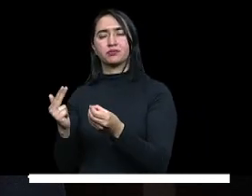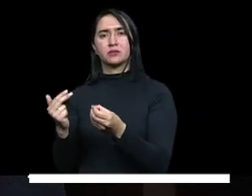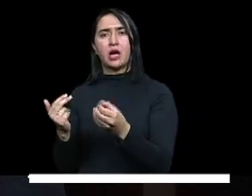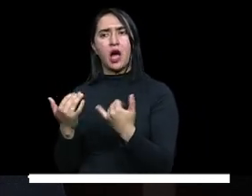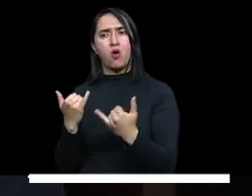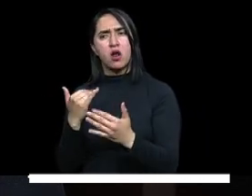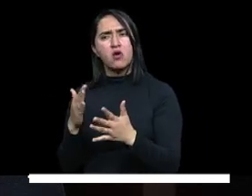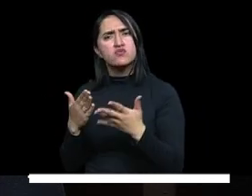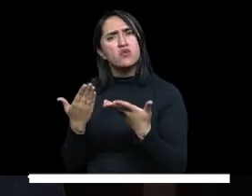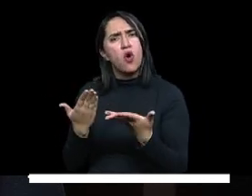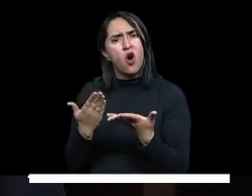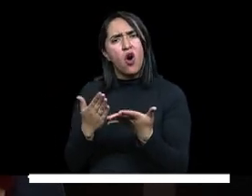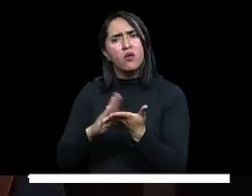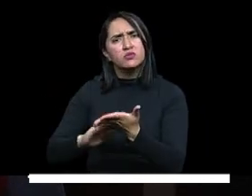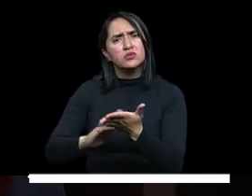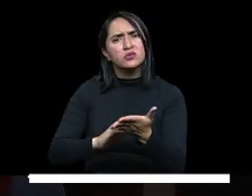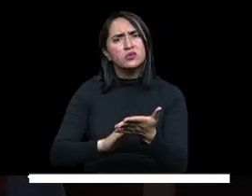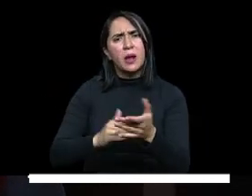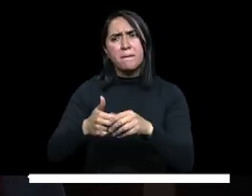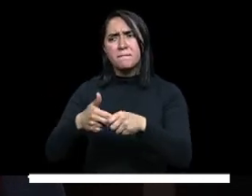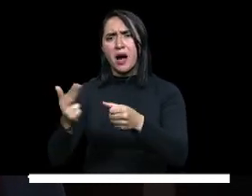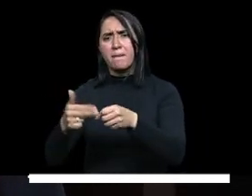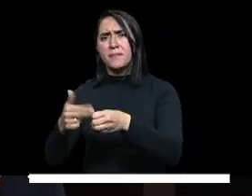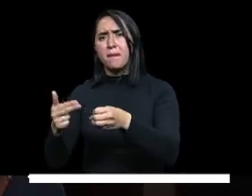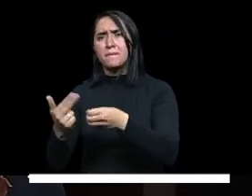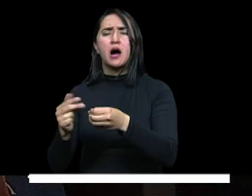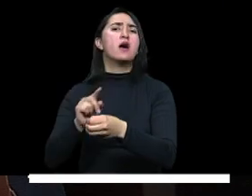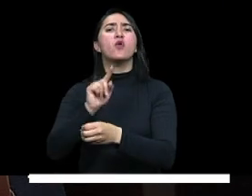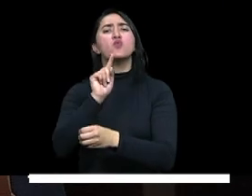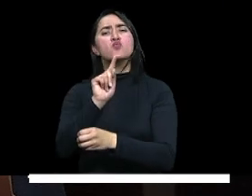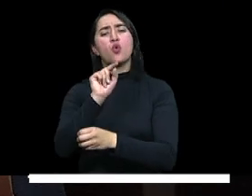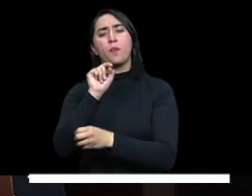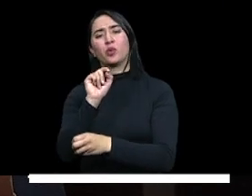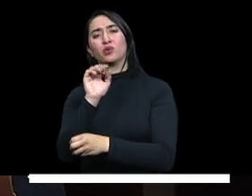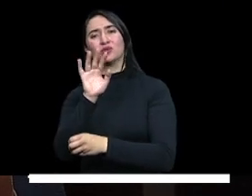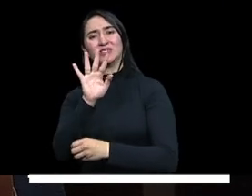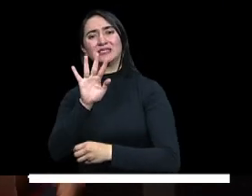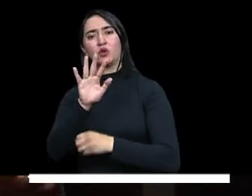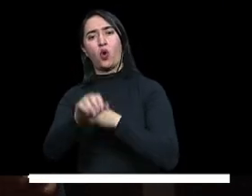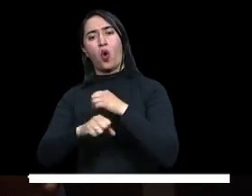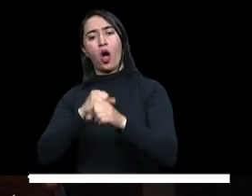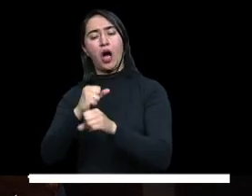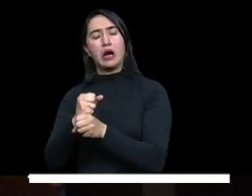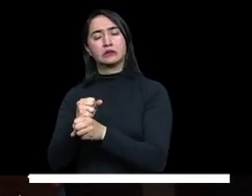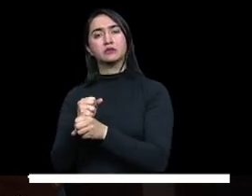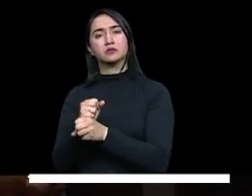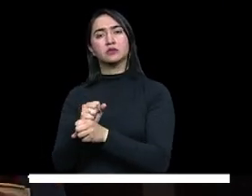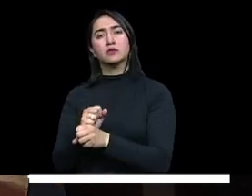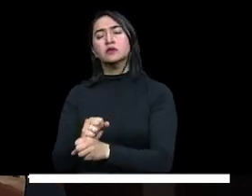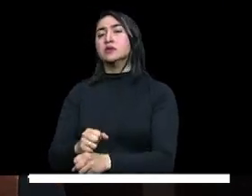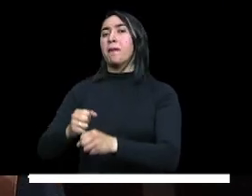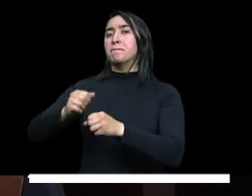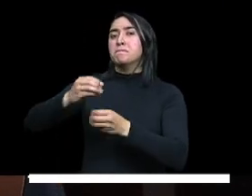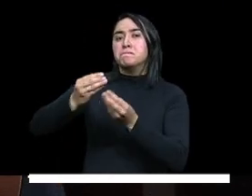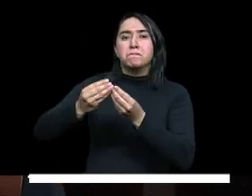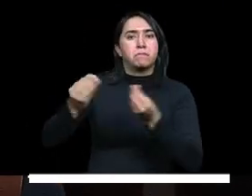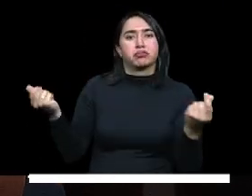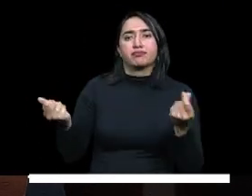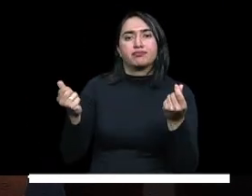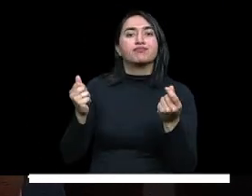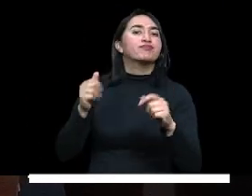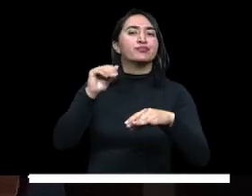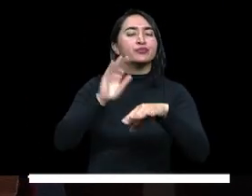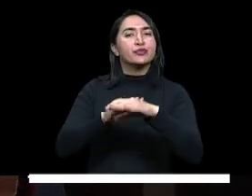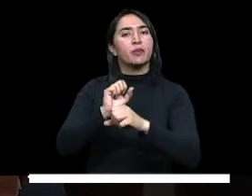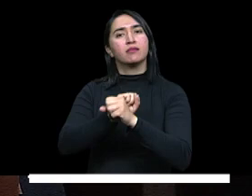deserción que usted ha mencionado, 1.5 años de aprendizaje se perdió por cuenta de la pandemia y esto se ha